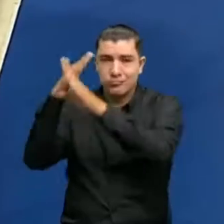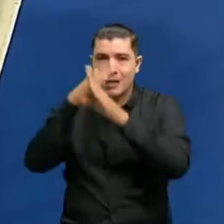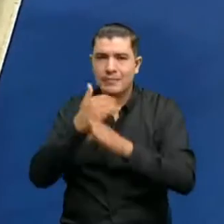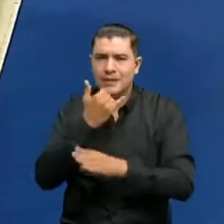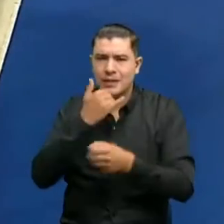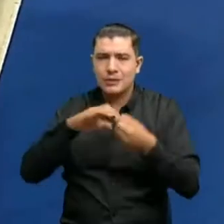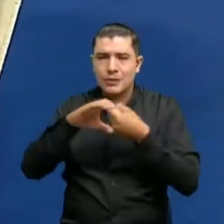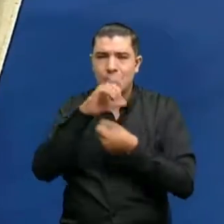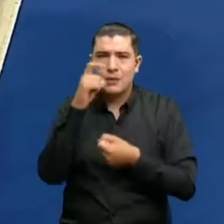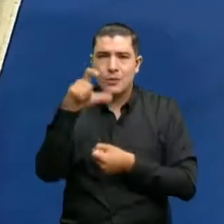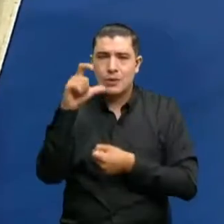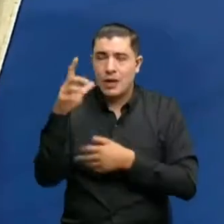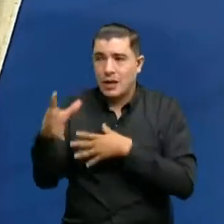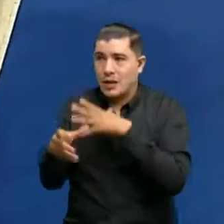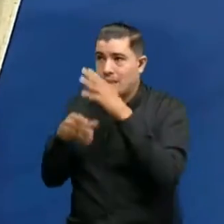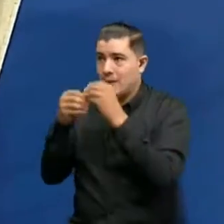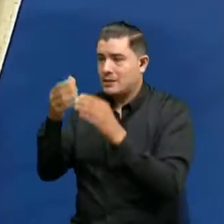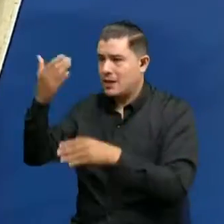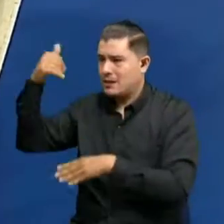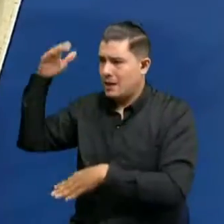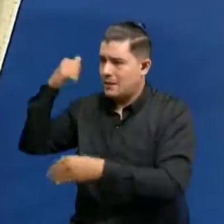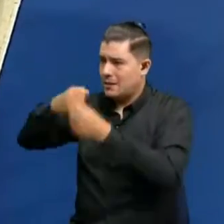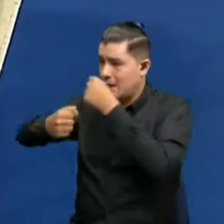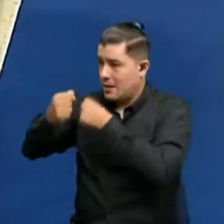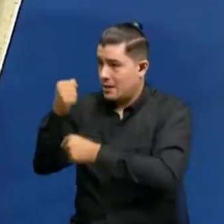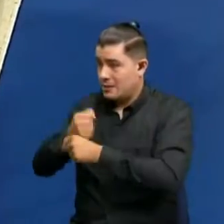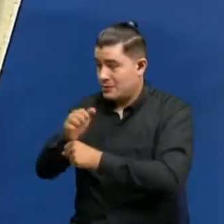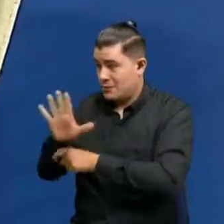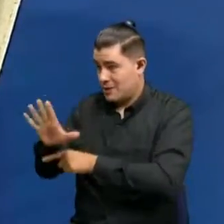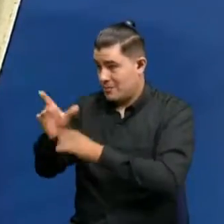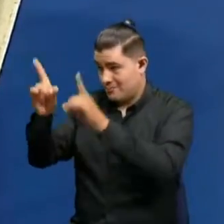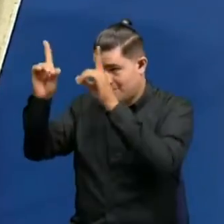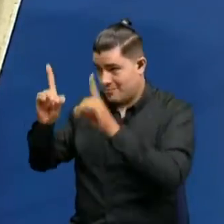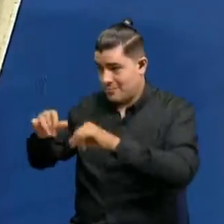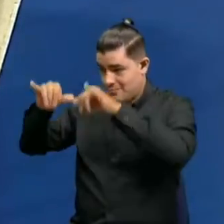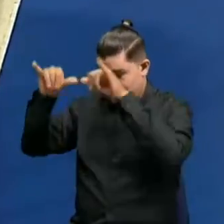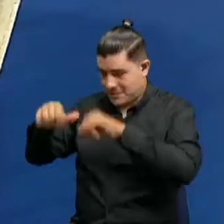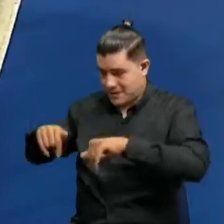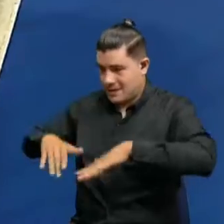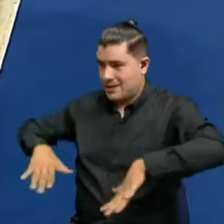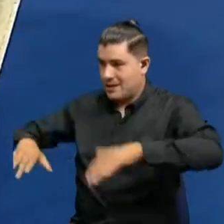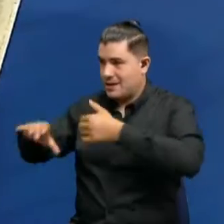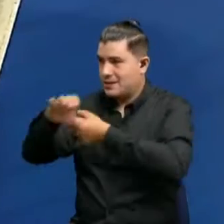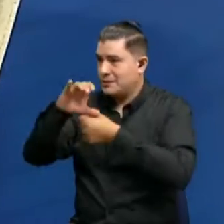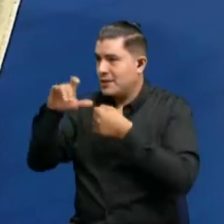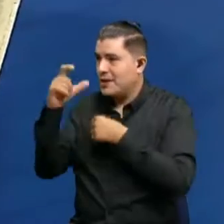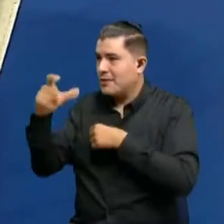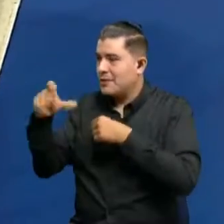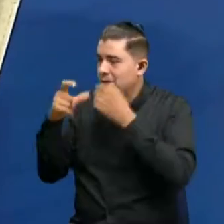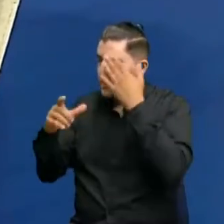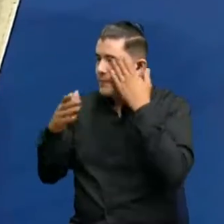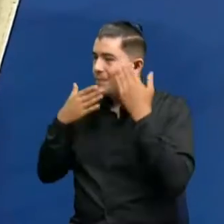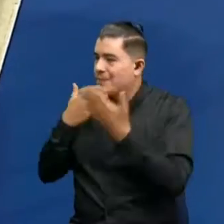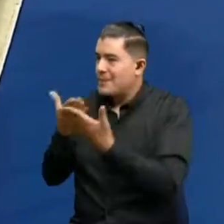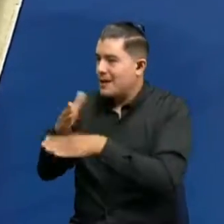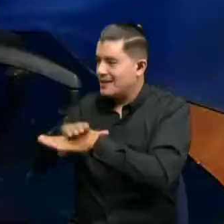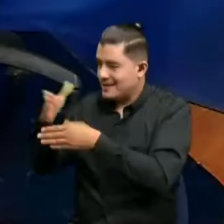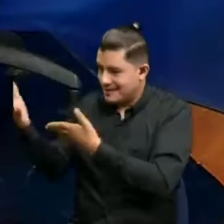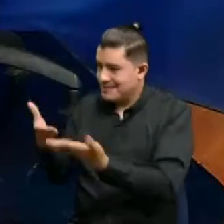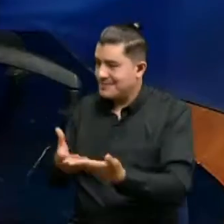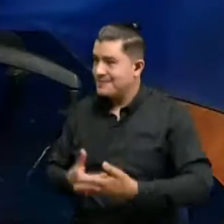Además, Coronel, que durante muchos años, pues, usted decidió quedarse en esta ciudad. Bienvenido a Oriente Noticias Editorial. Buena tarde.